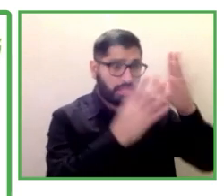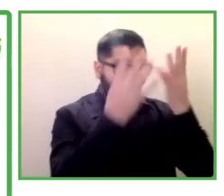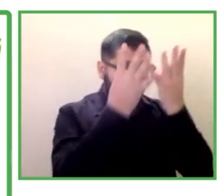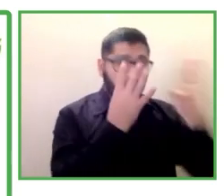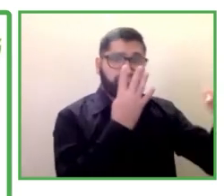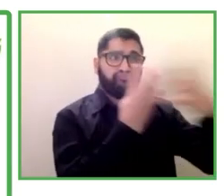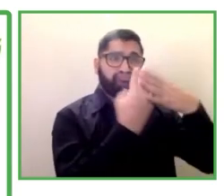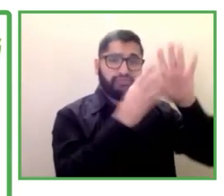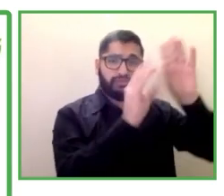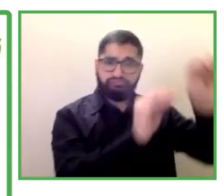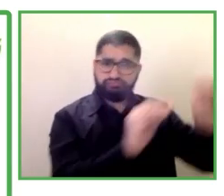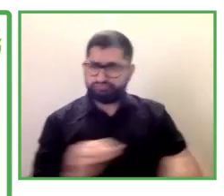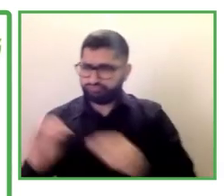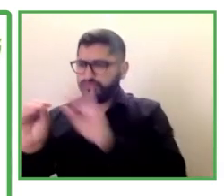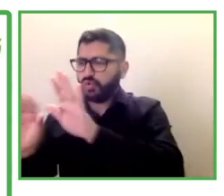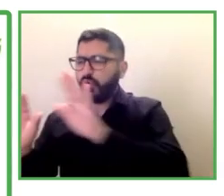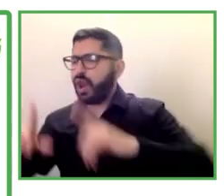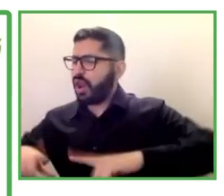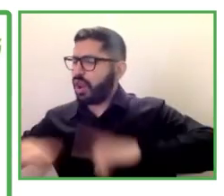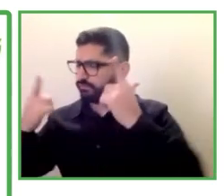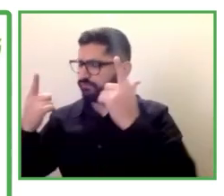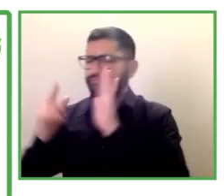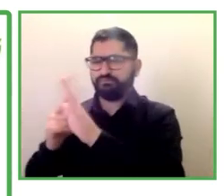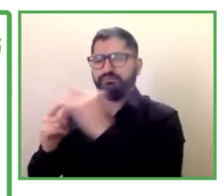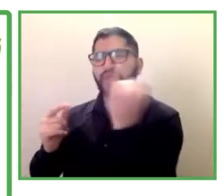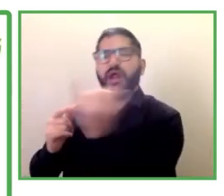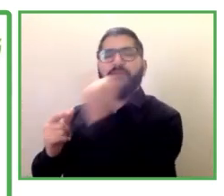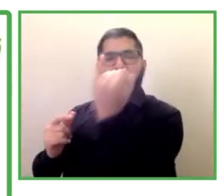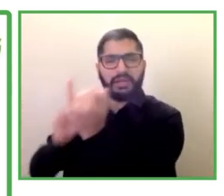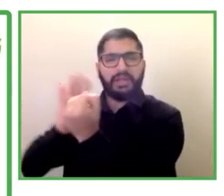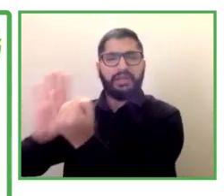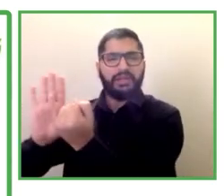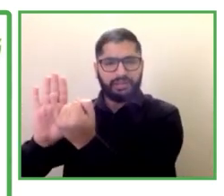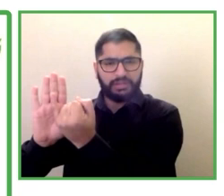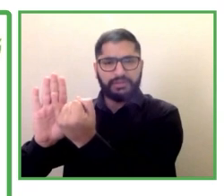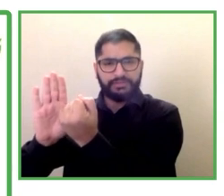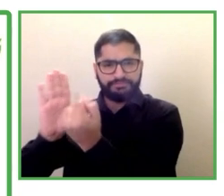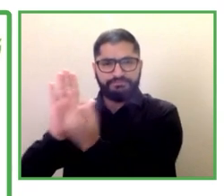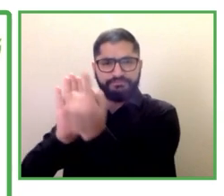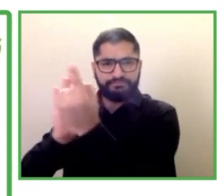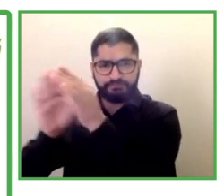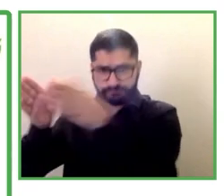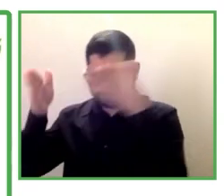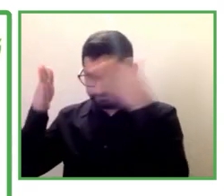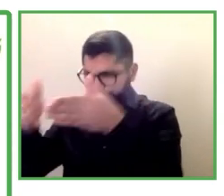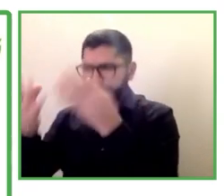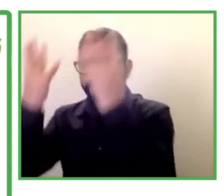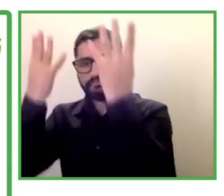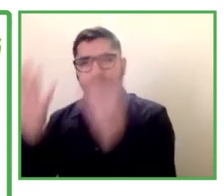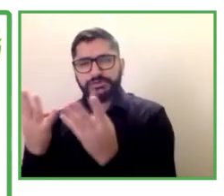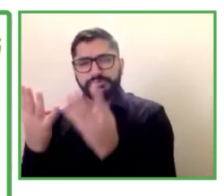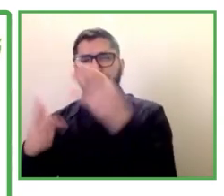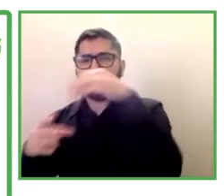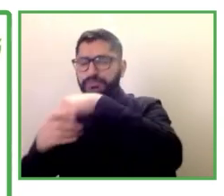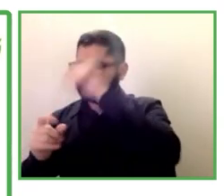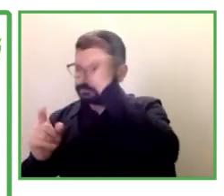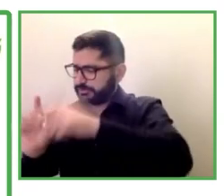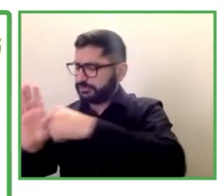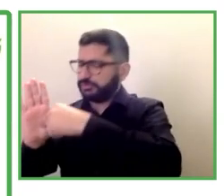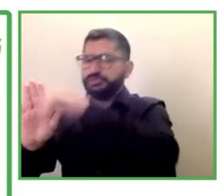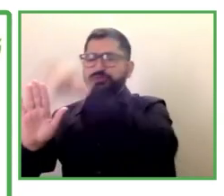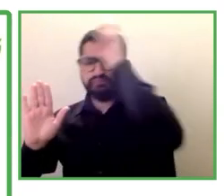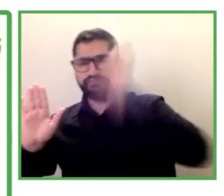una condena, una medida de seguridad, internados en un centro, sin embargo, están saliendo todos los días del centro para desarrollar un trabajo.